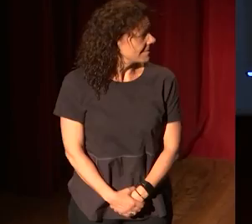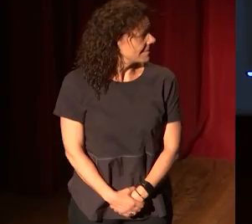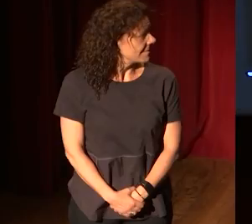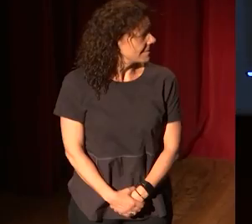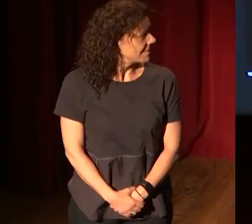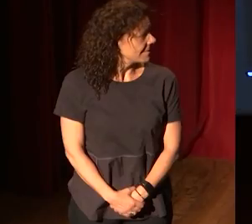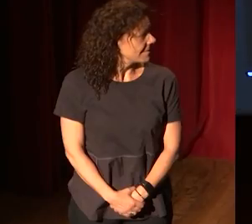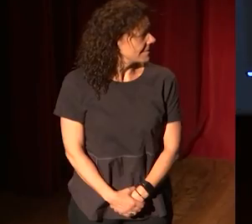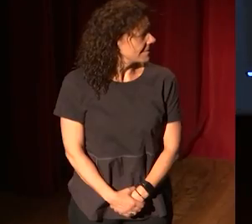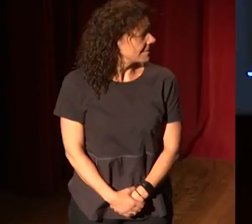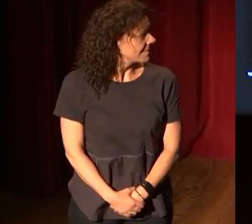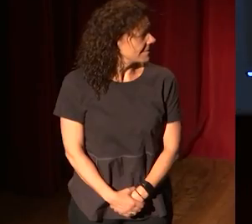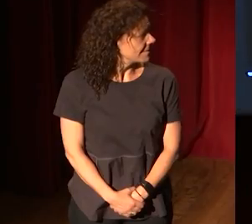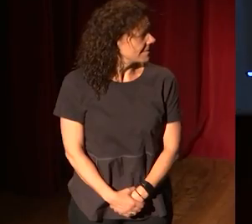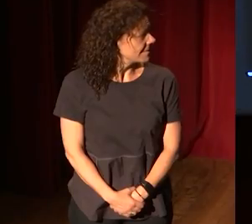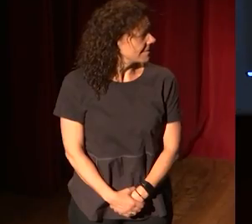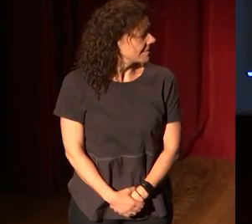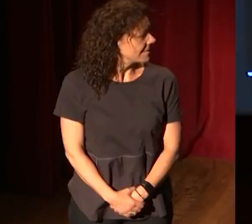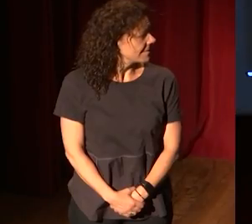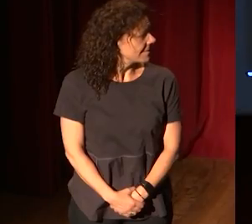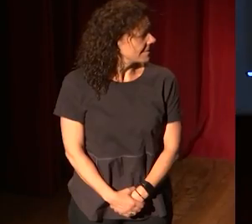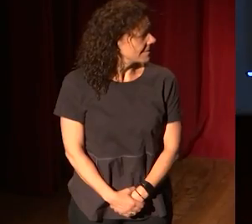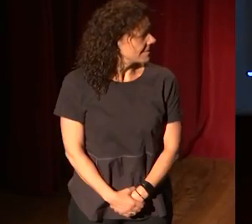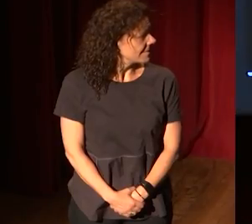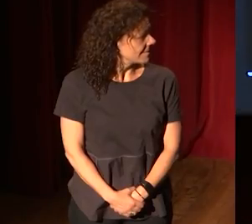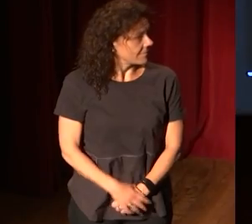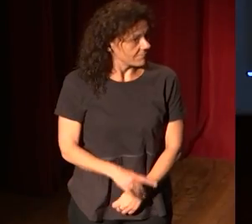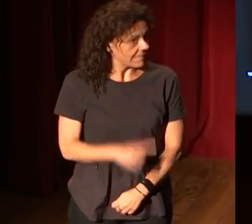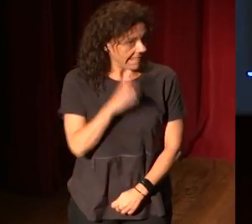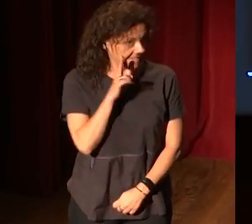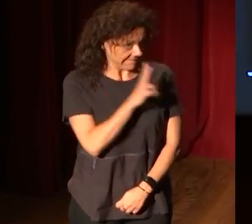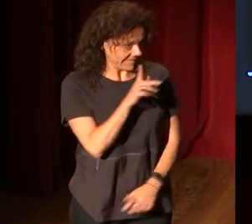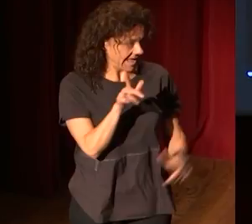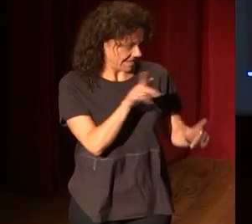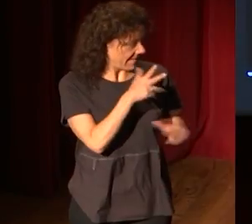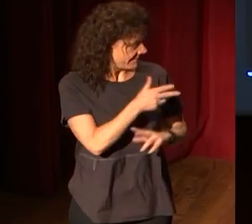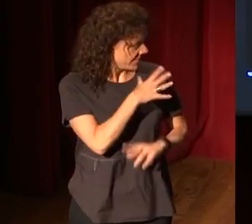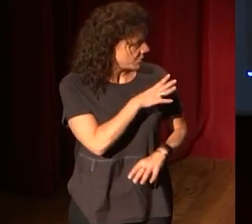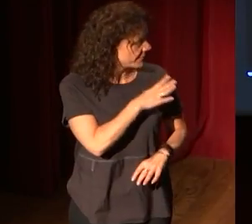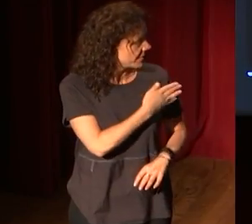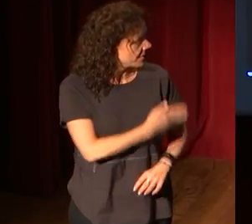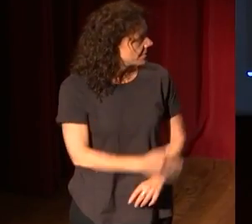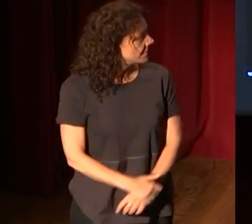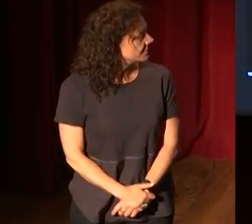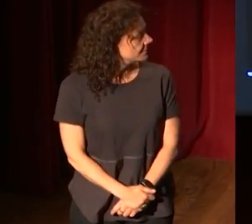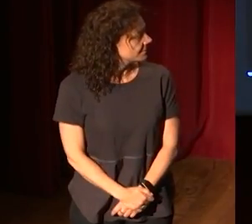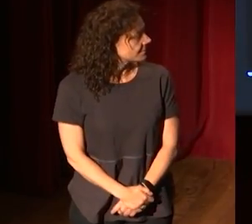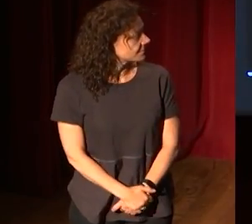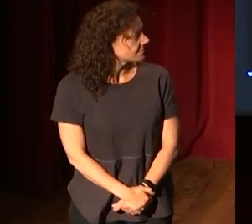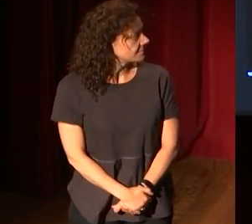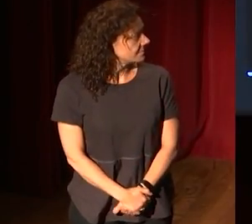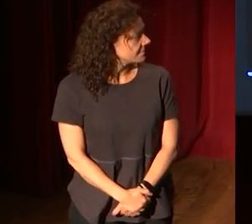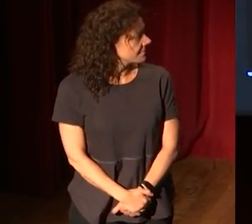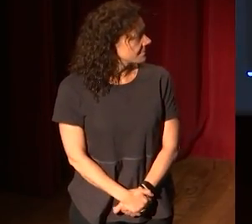bueno, pues soy guapa, Velázquez, normal, pero ¿por qué esta obsesión? Porque yo soy una niña, me siento llenación, la